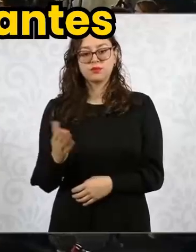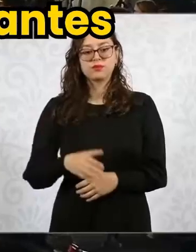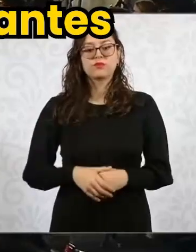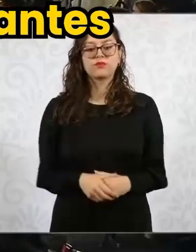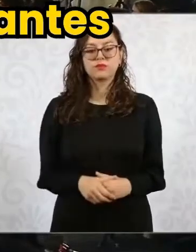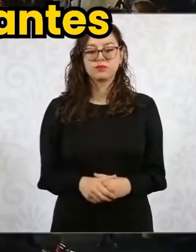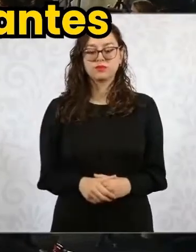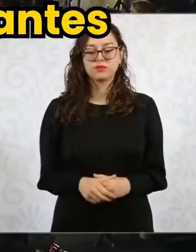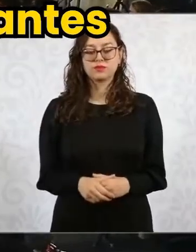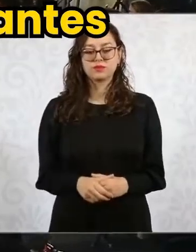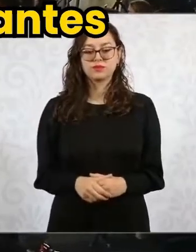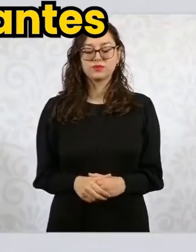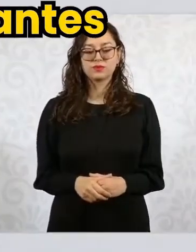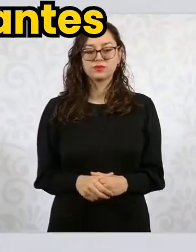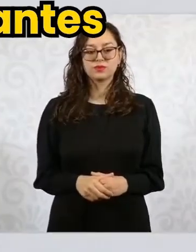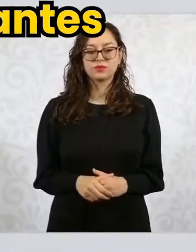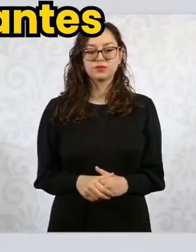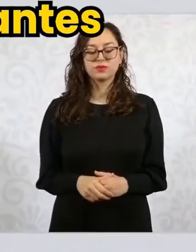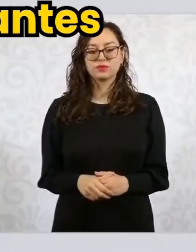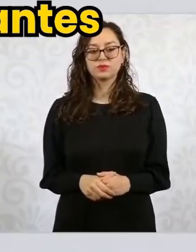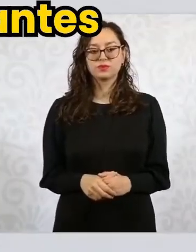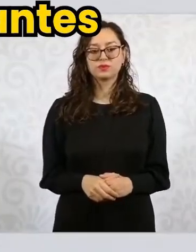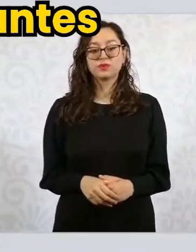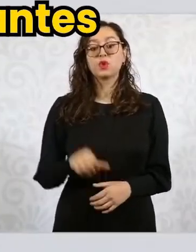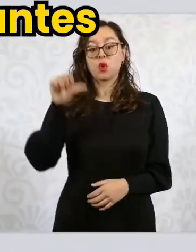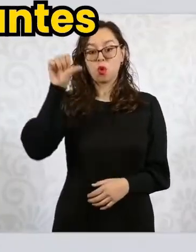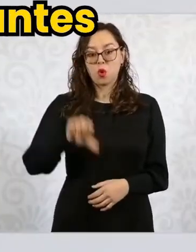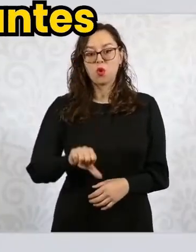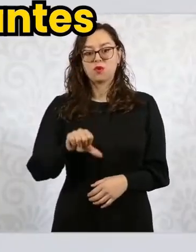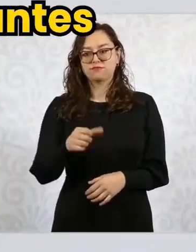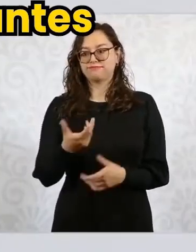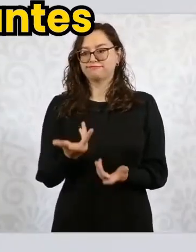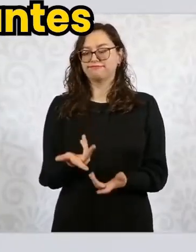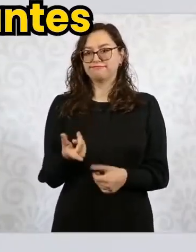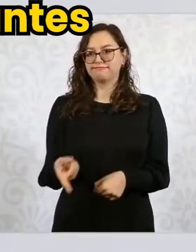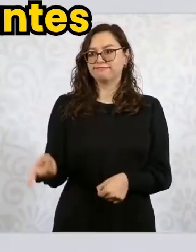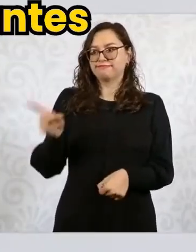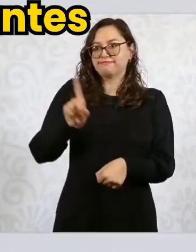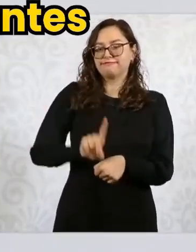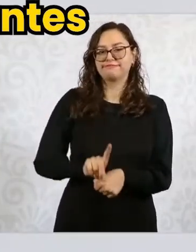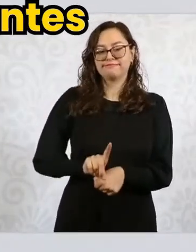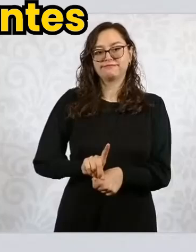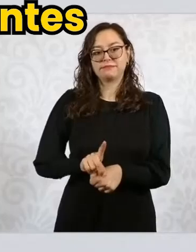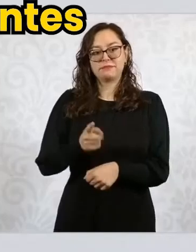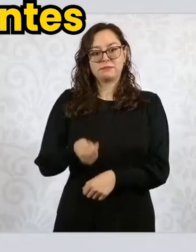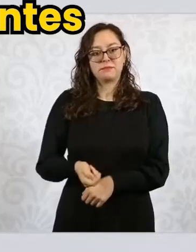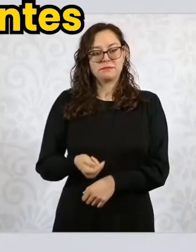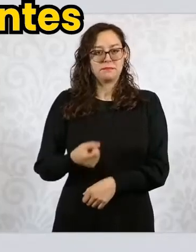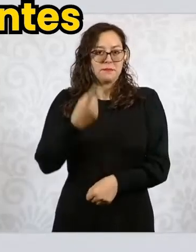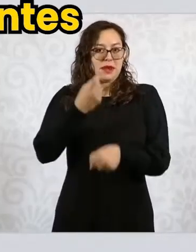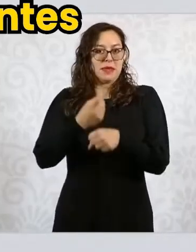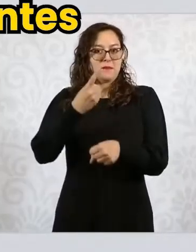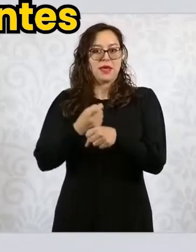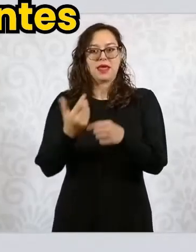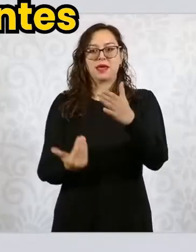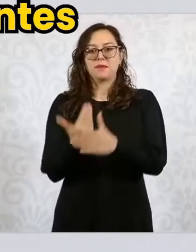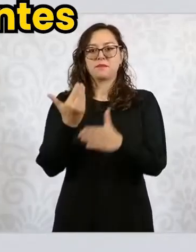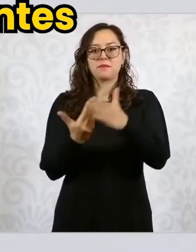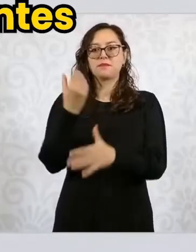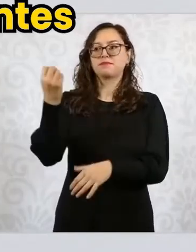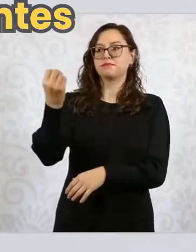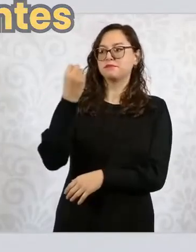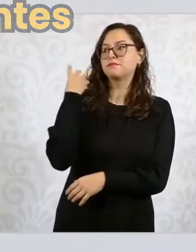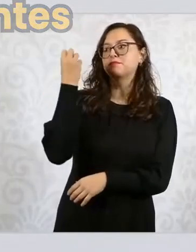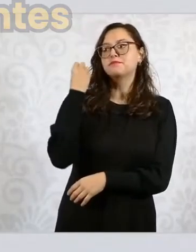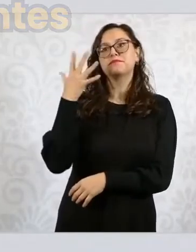El día de hoy, primera Mañanera del Pueblo, en el segundo